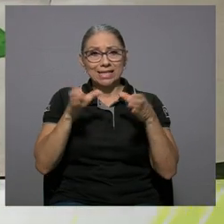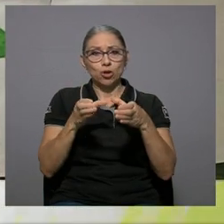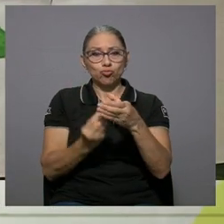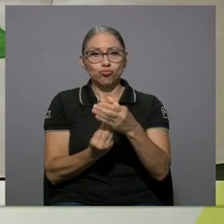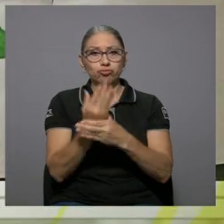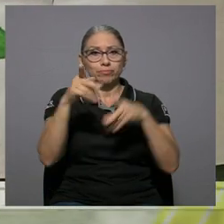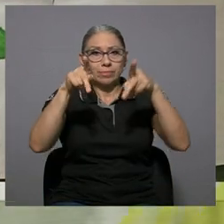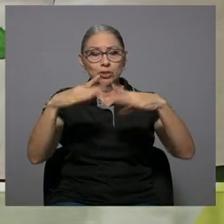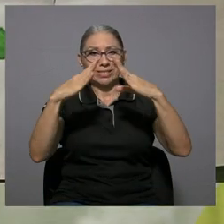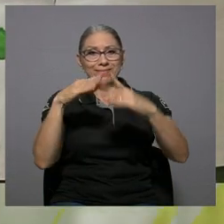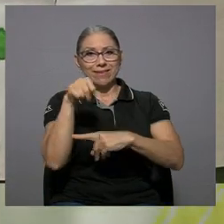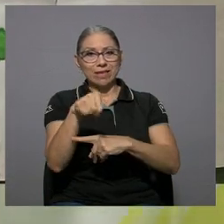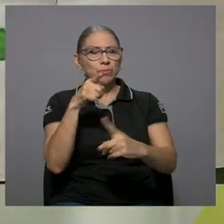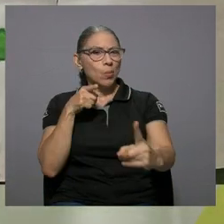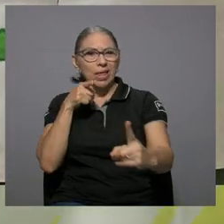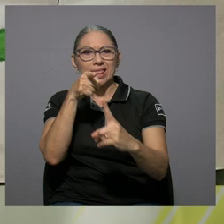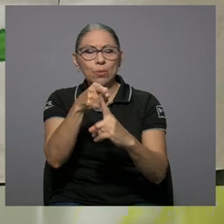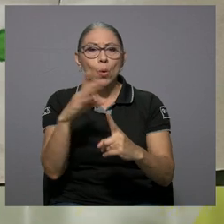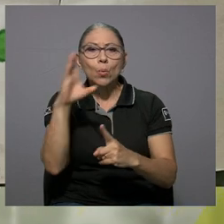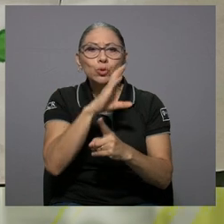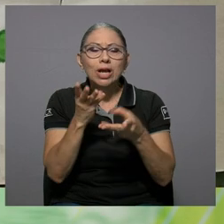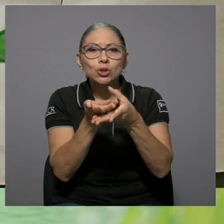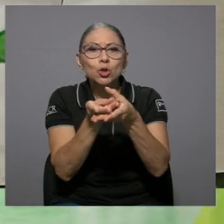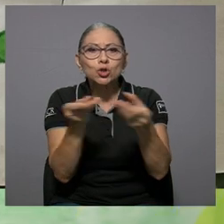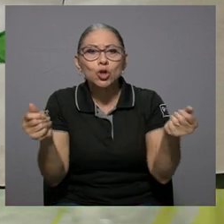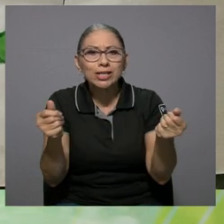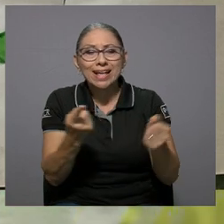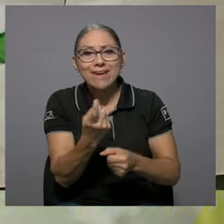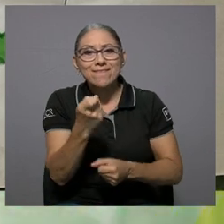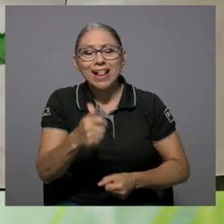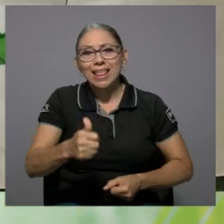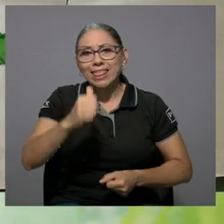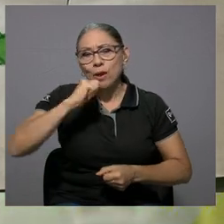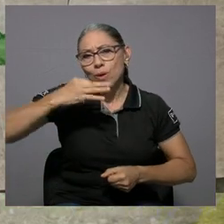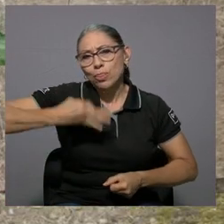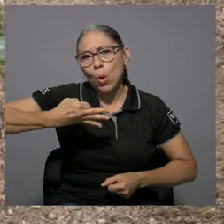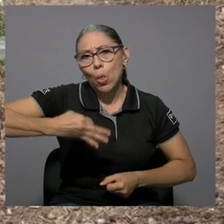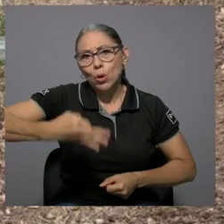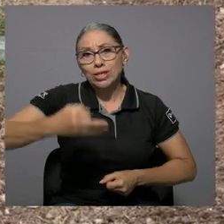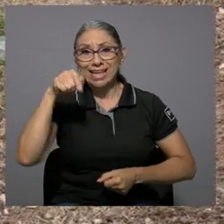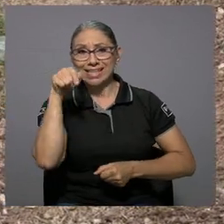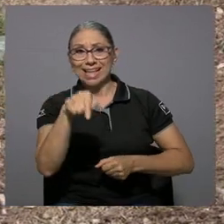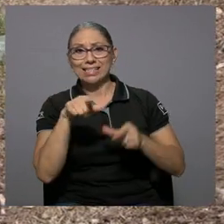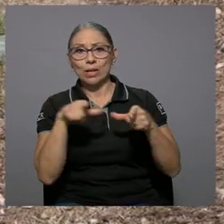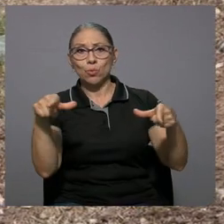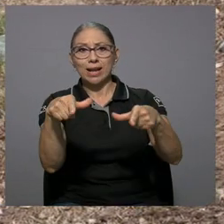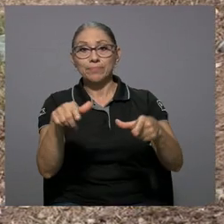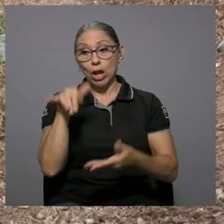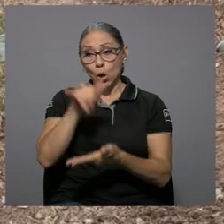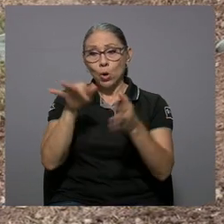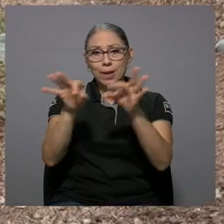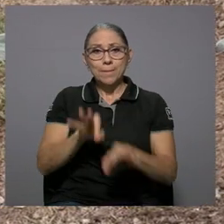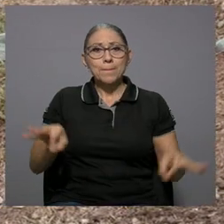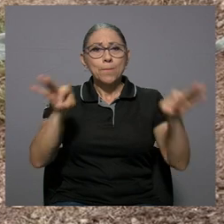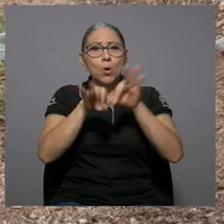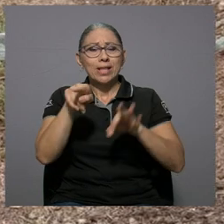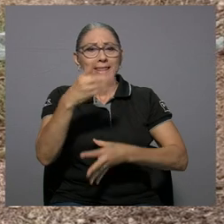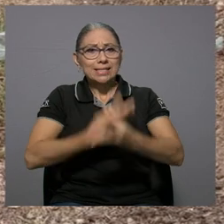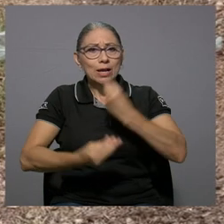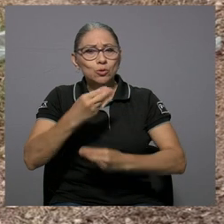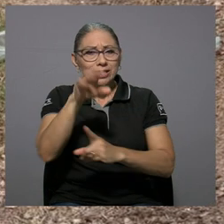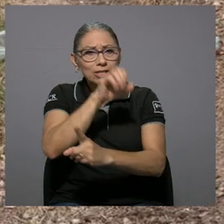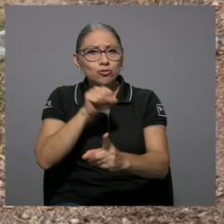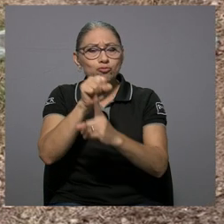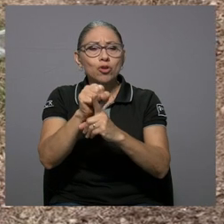objetivo es buscar soluciones a la falta de agua de todos los días en esa localidad. Lo que importa de esta angustiosa